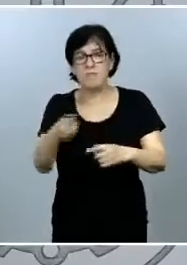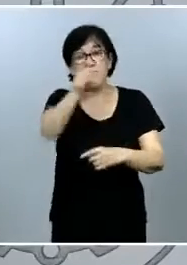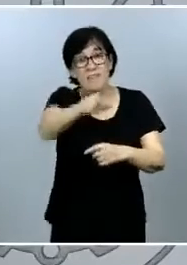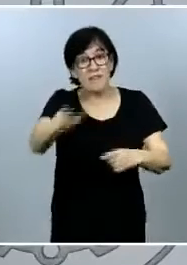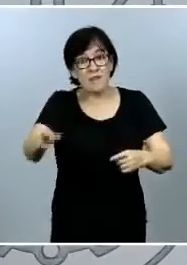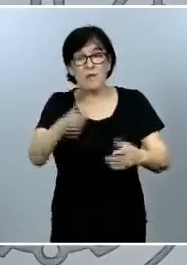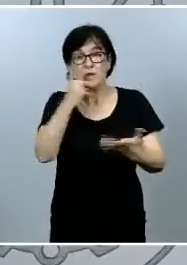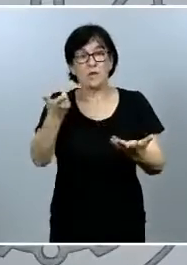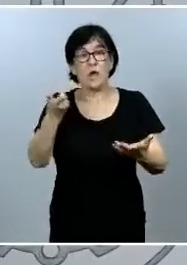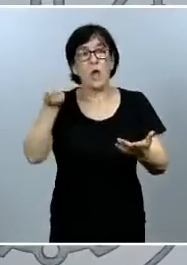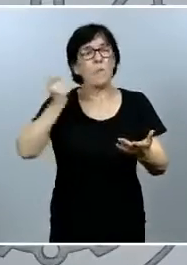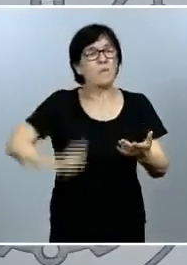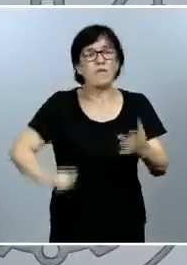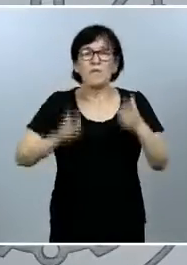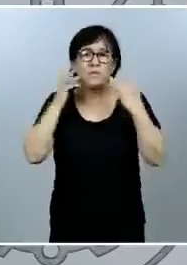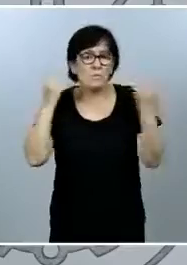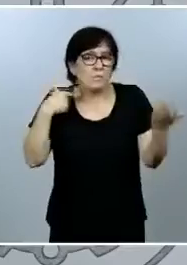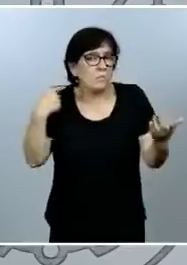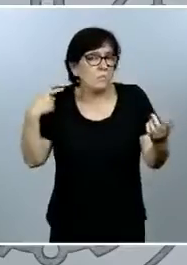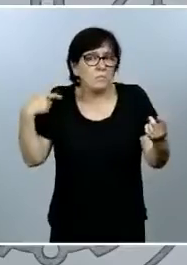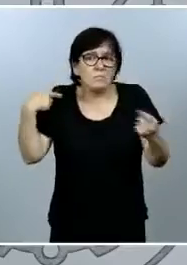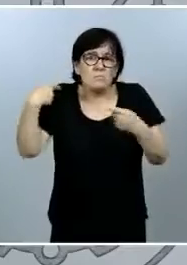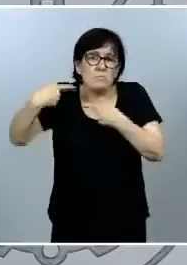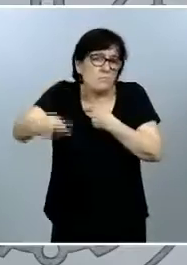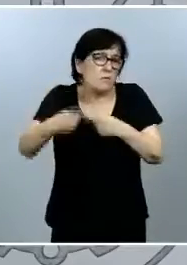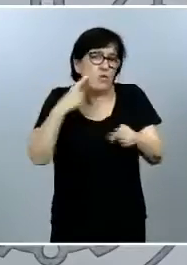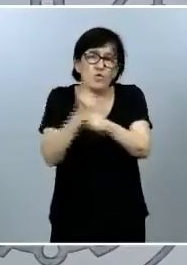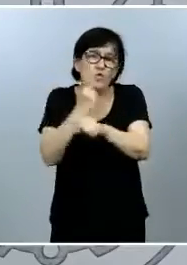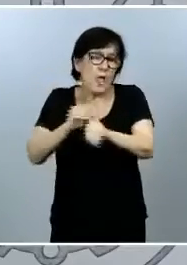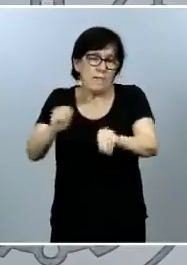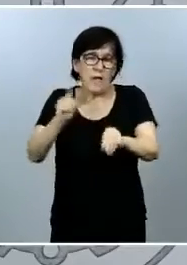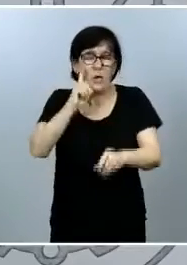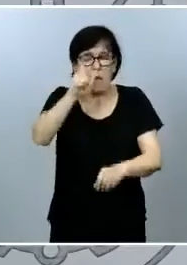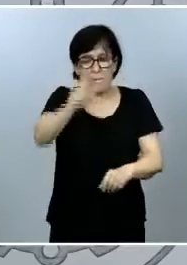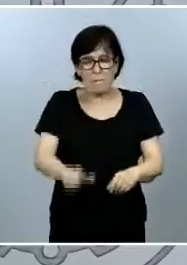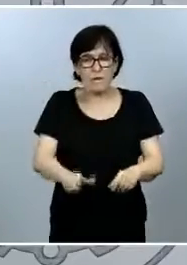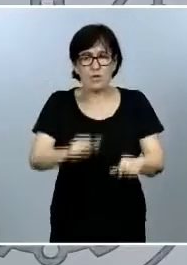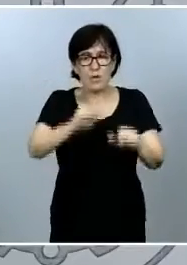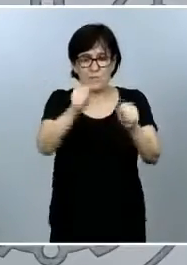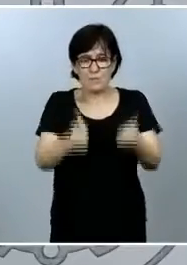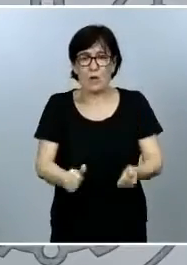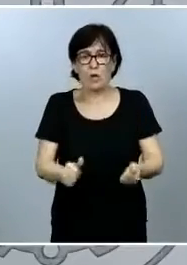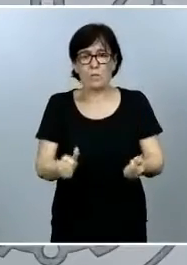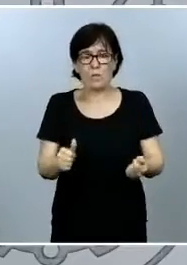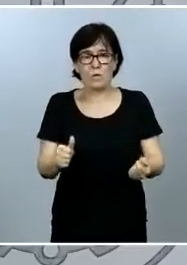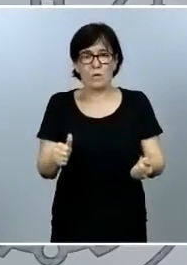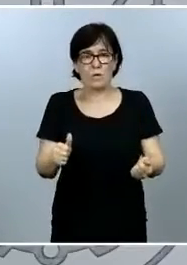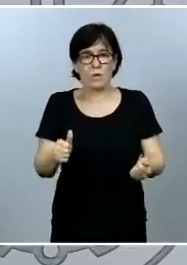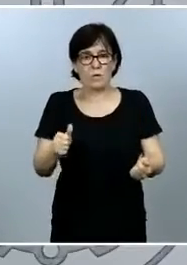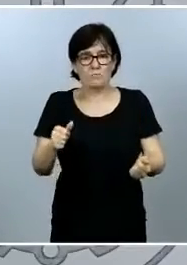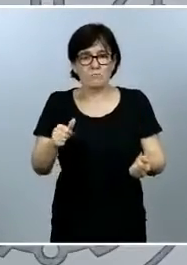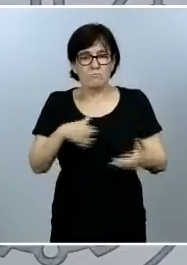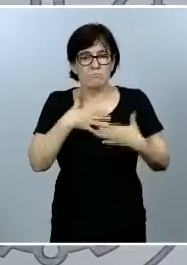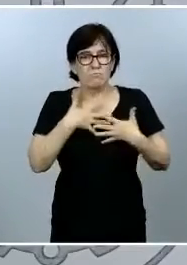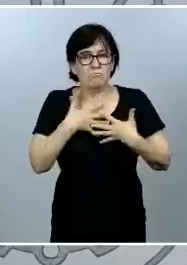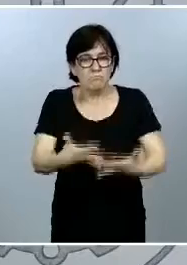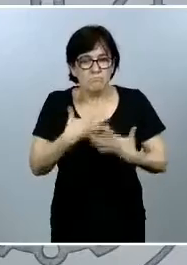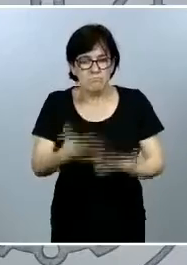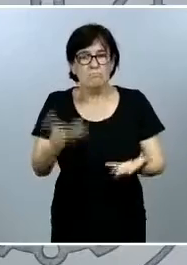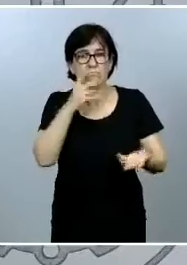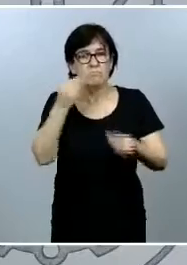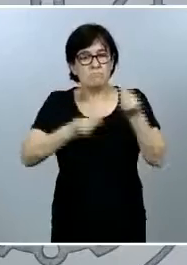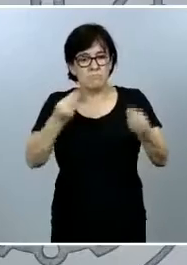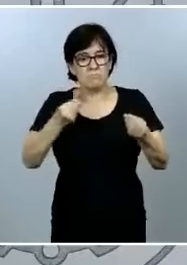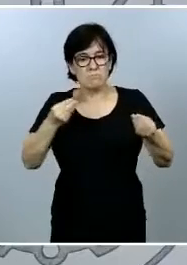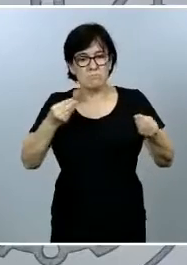profesionalidad habla su trayectoria y creo que una persona que de manera tan digamos generosa ha puesto a disposición del conjunto